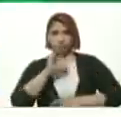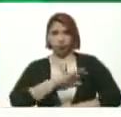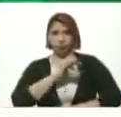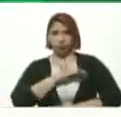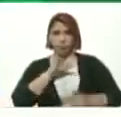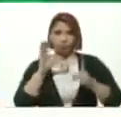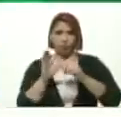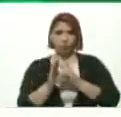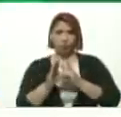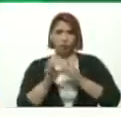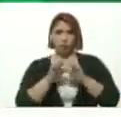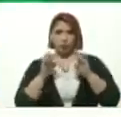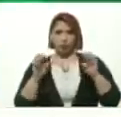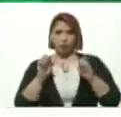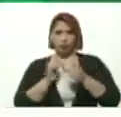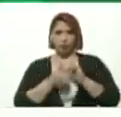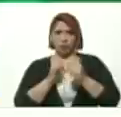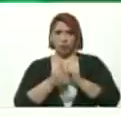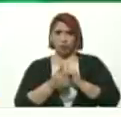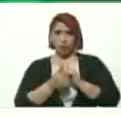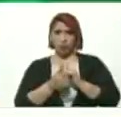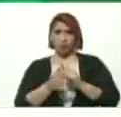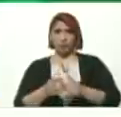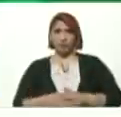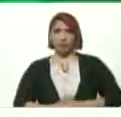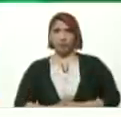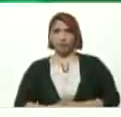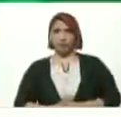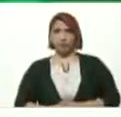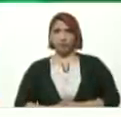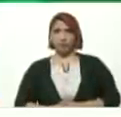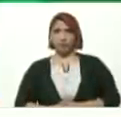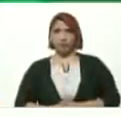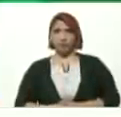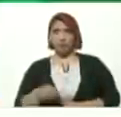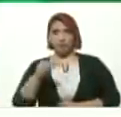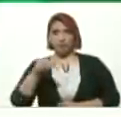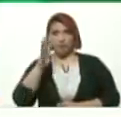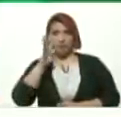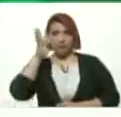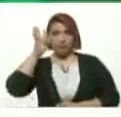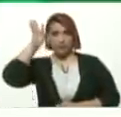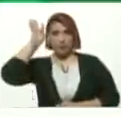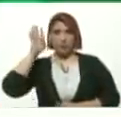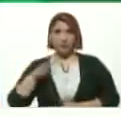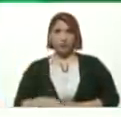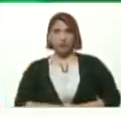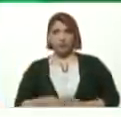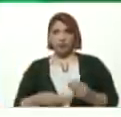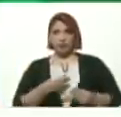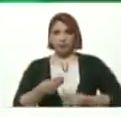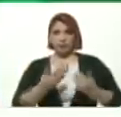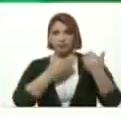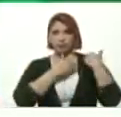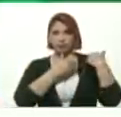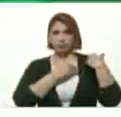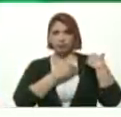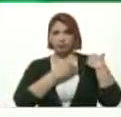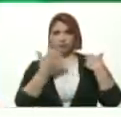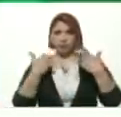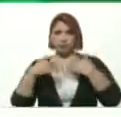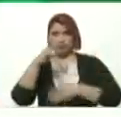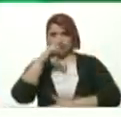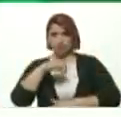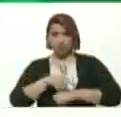Educativa Deportiva Bueno Mervin venía Ejerciendo De hace un tiempo Antes de